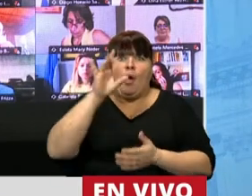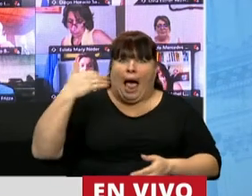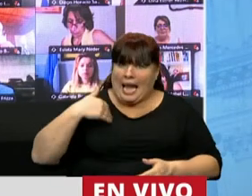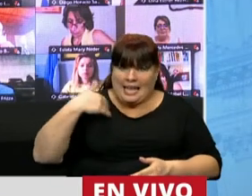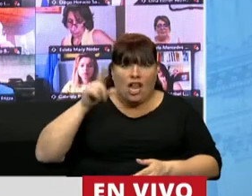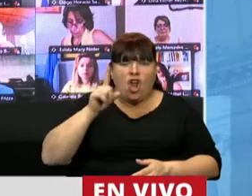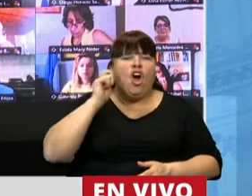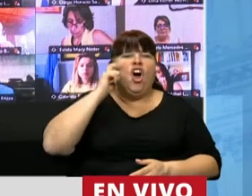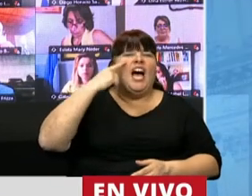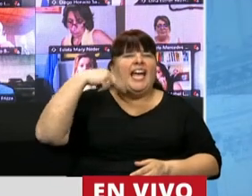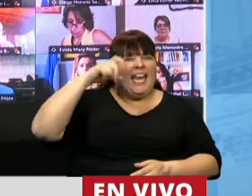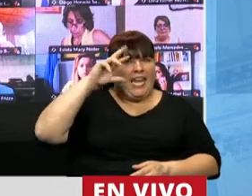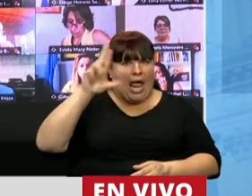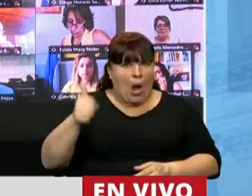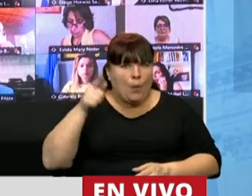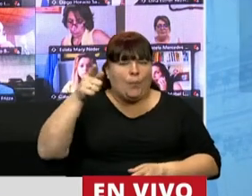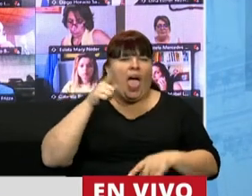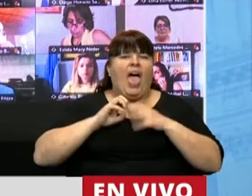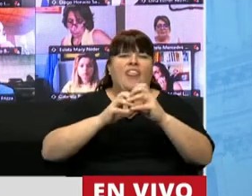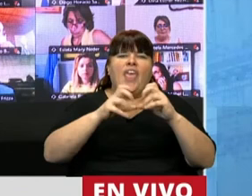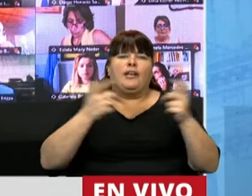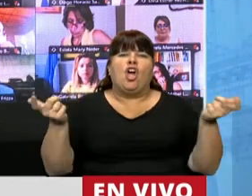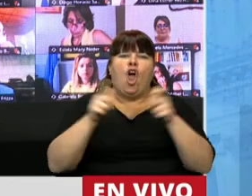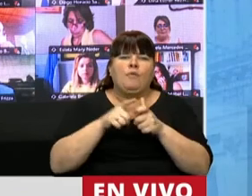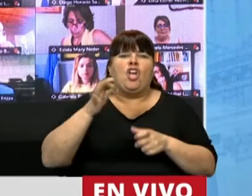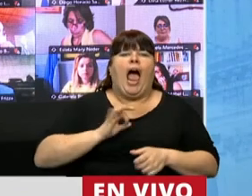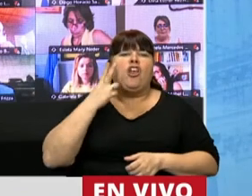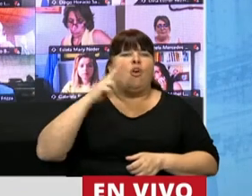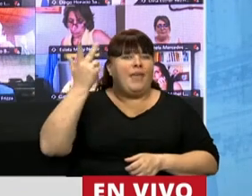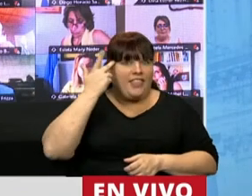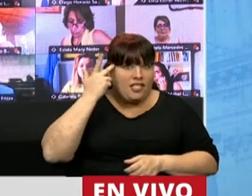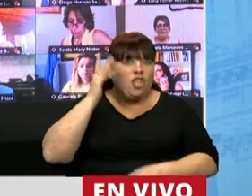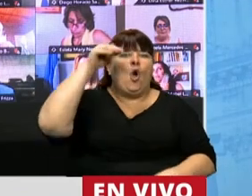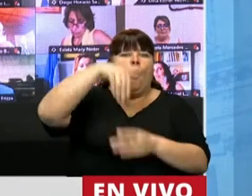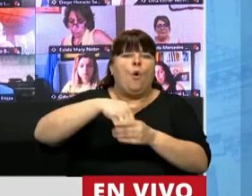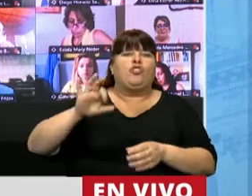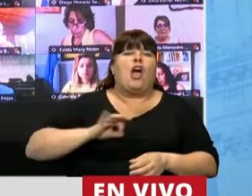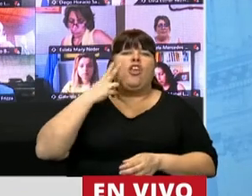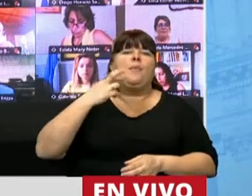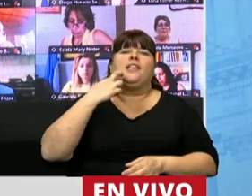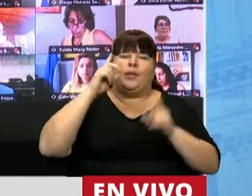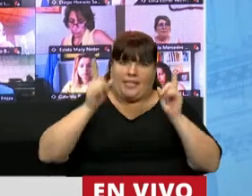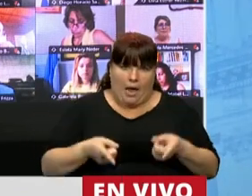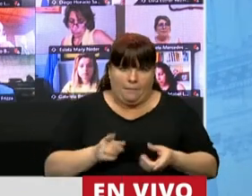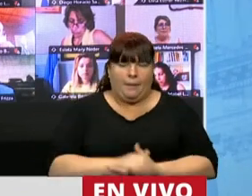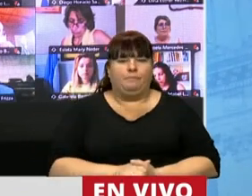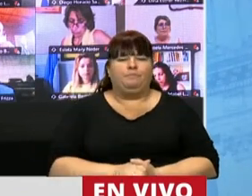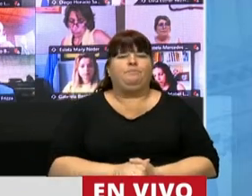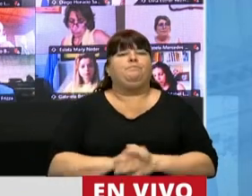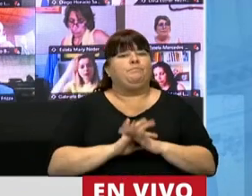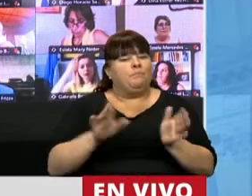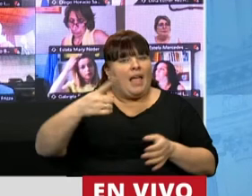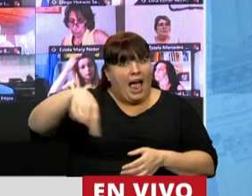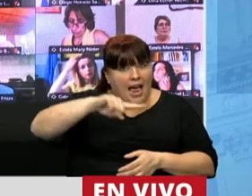Argentina, sino en Ginebra, cuando esta discusión se dio en comisiones en el 2018 y cuando se votó en el 2019. Así que